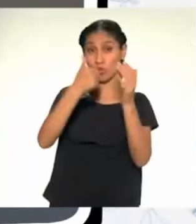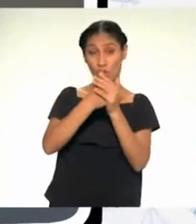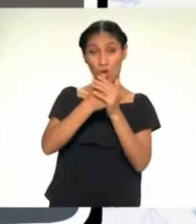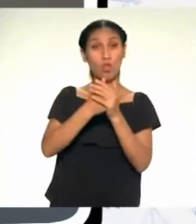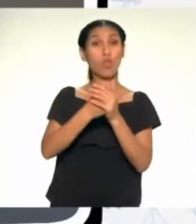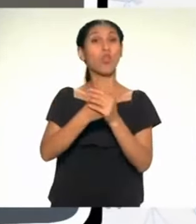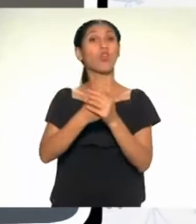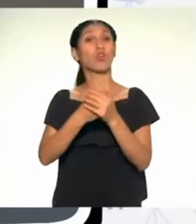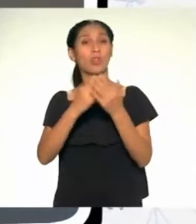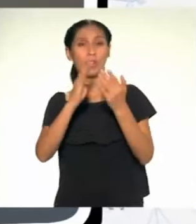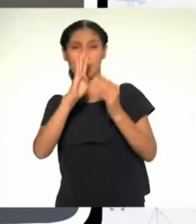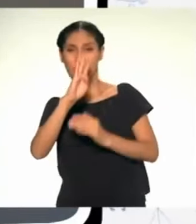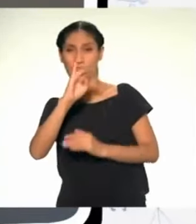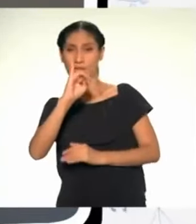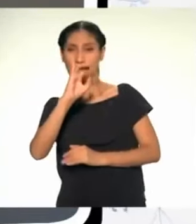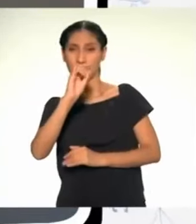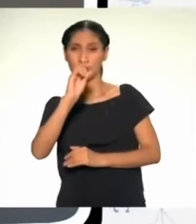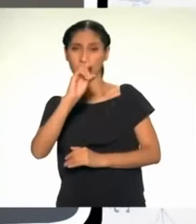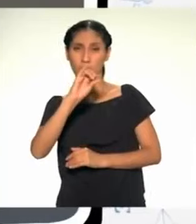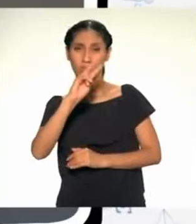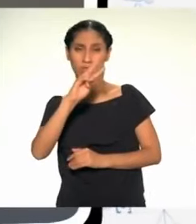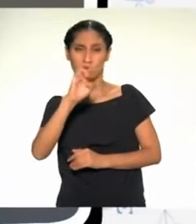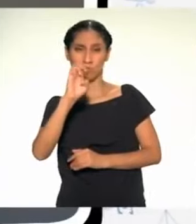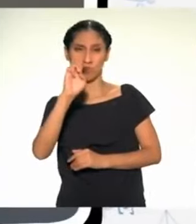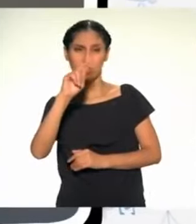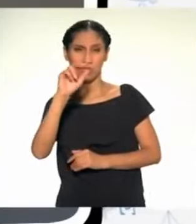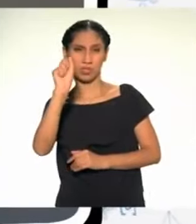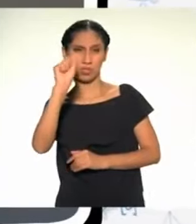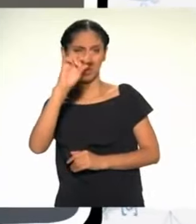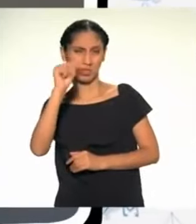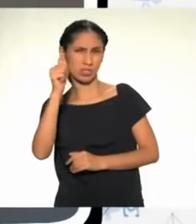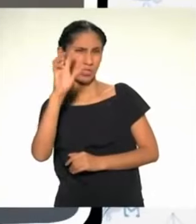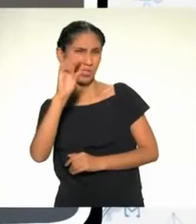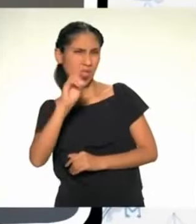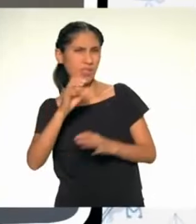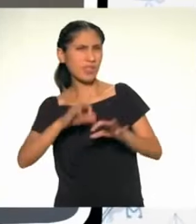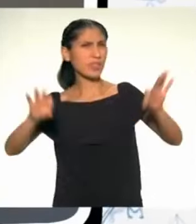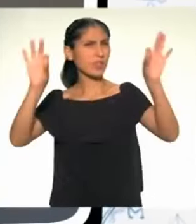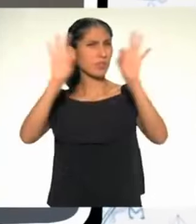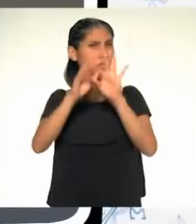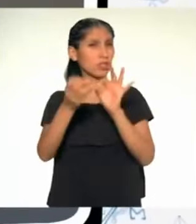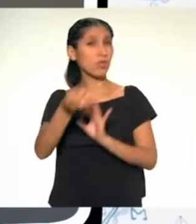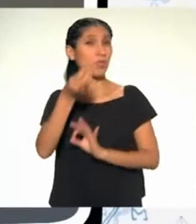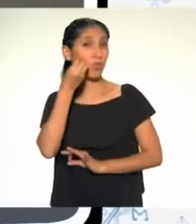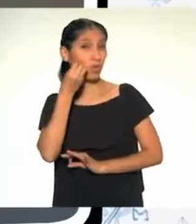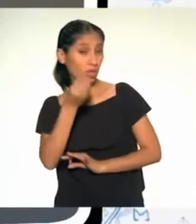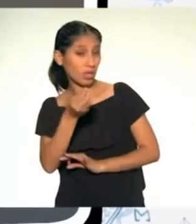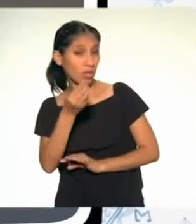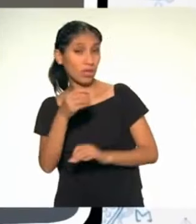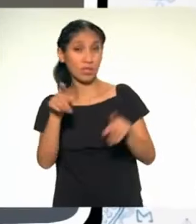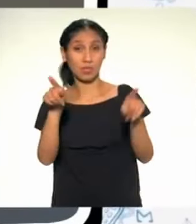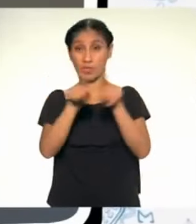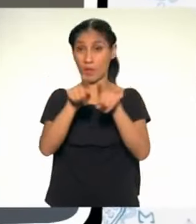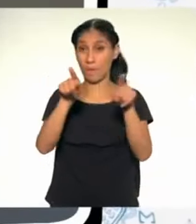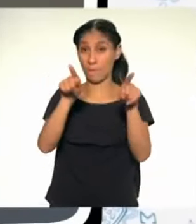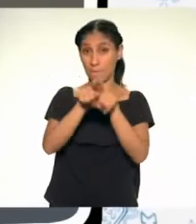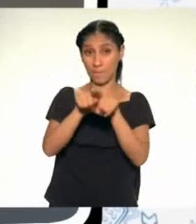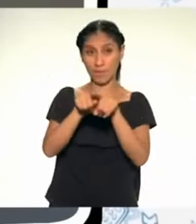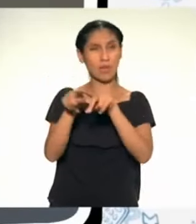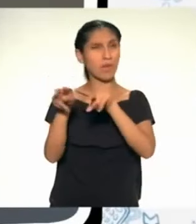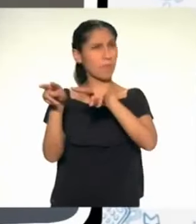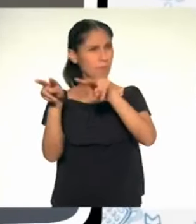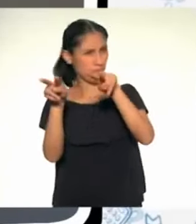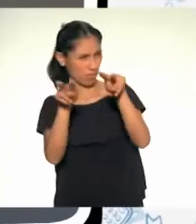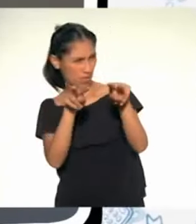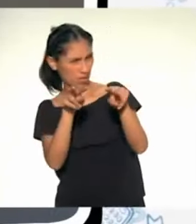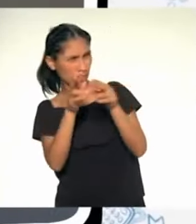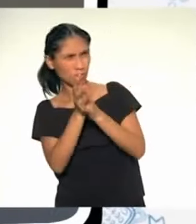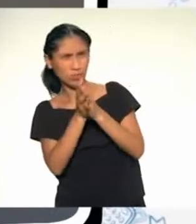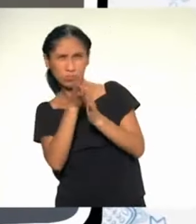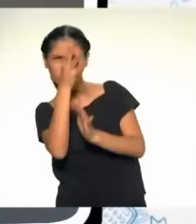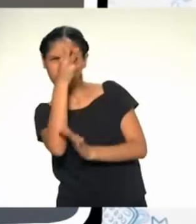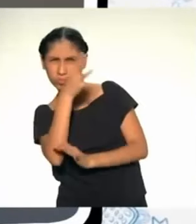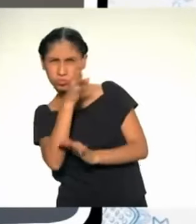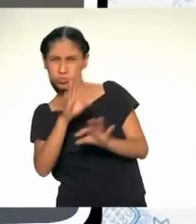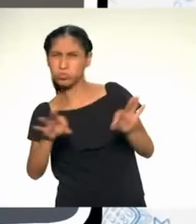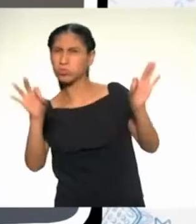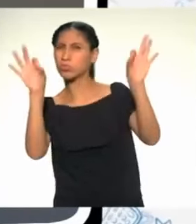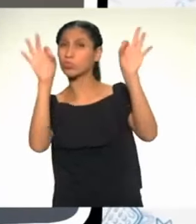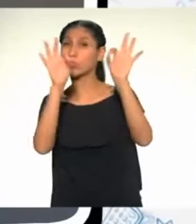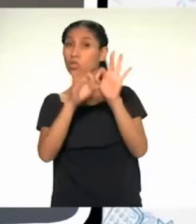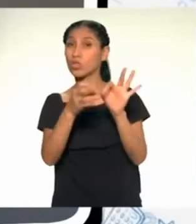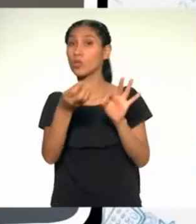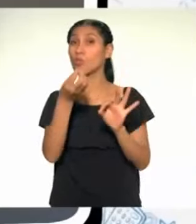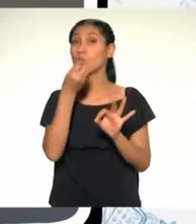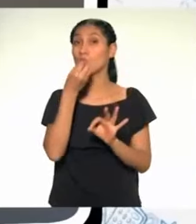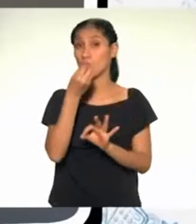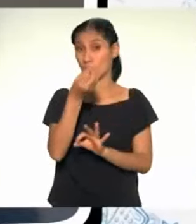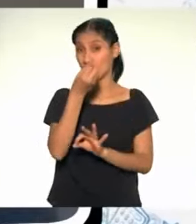las familias de tu región? Bueno, la biodiversidad, también conocida como biodiversidad biológica, es muy importante ya que es responsable de